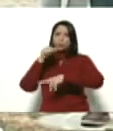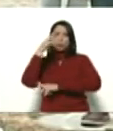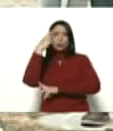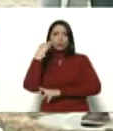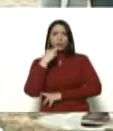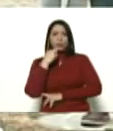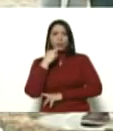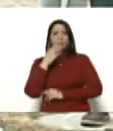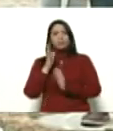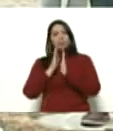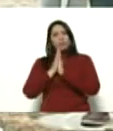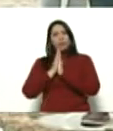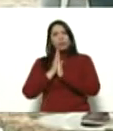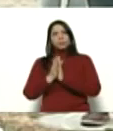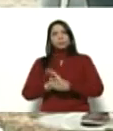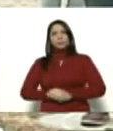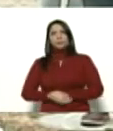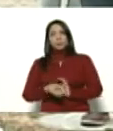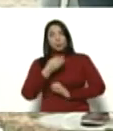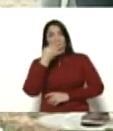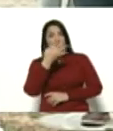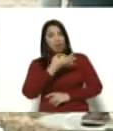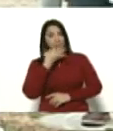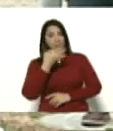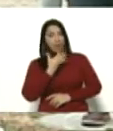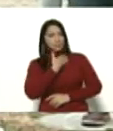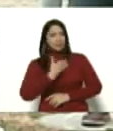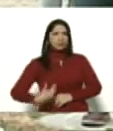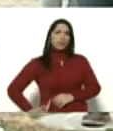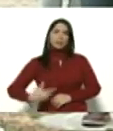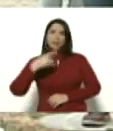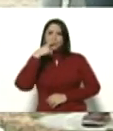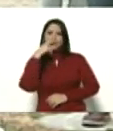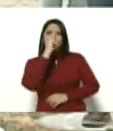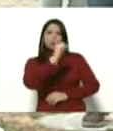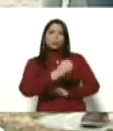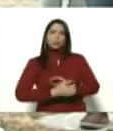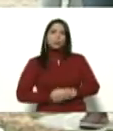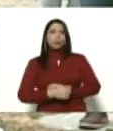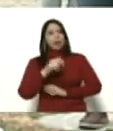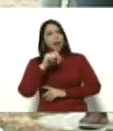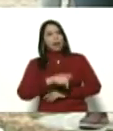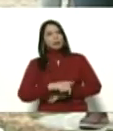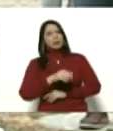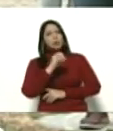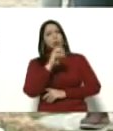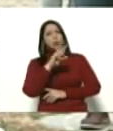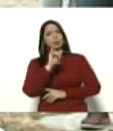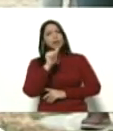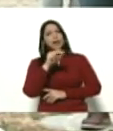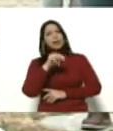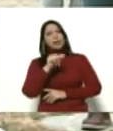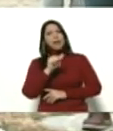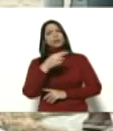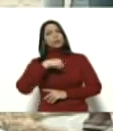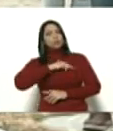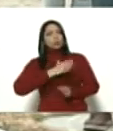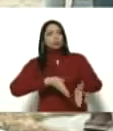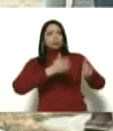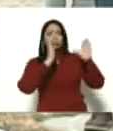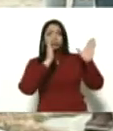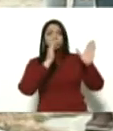Oriana muy buenas tardes presidente Nicolás Maduro aquí Oriana Ramos nos encontramos en este